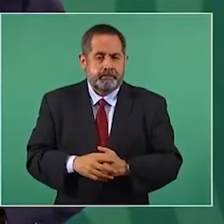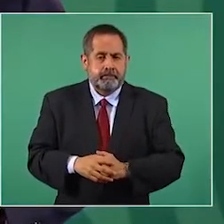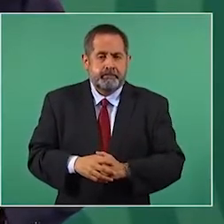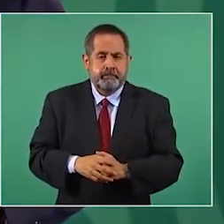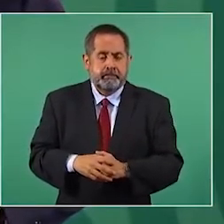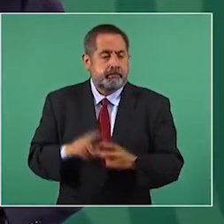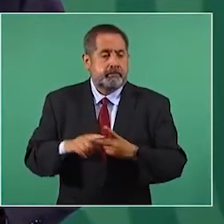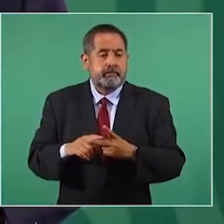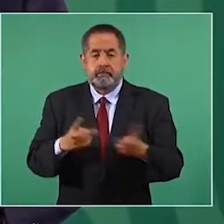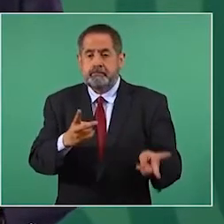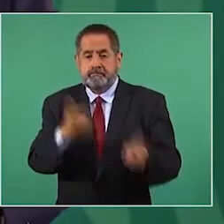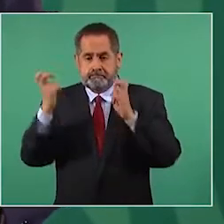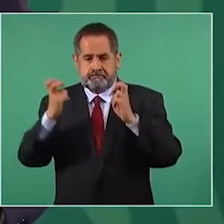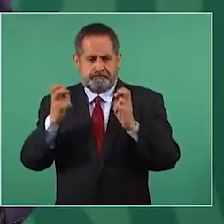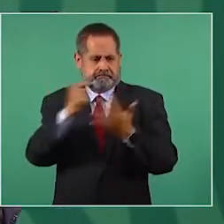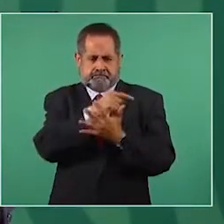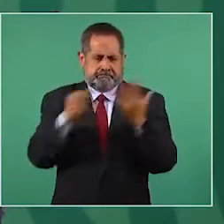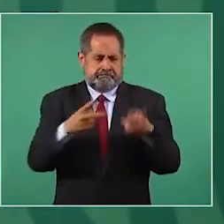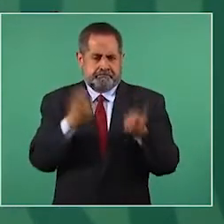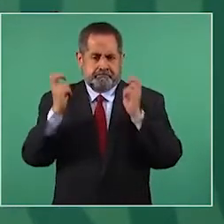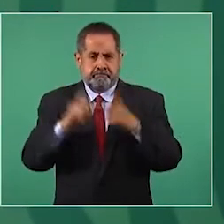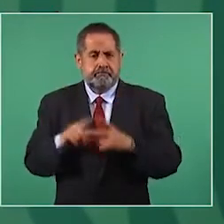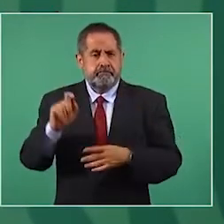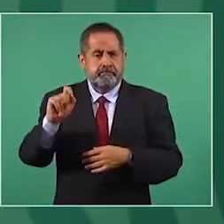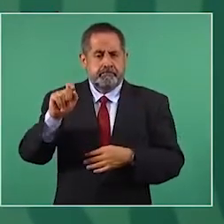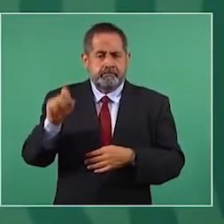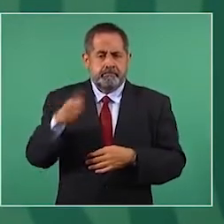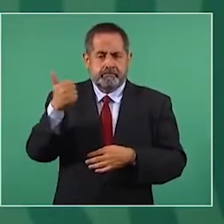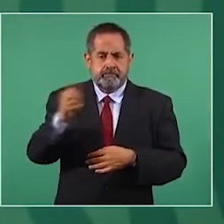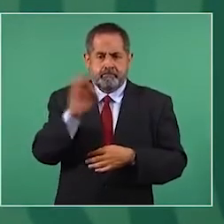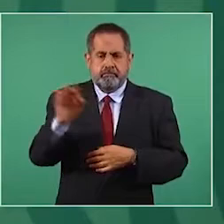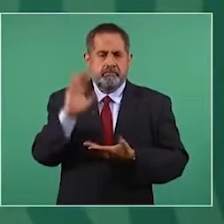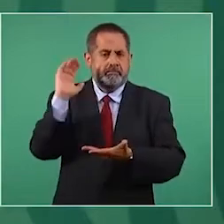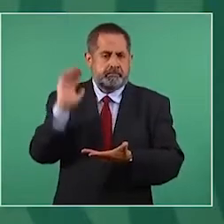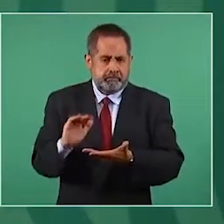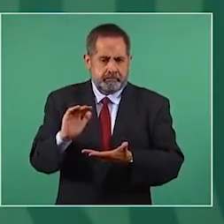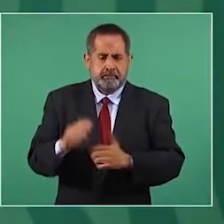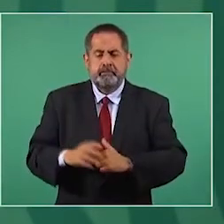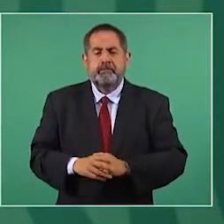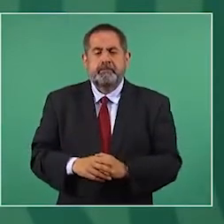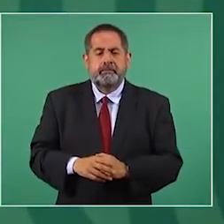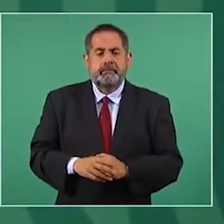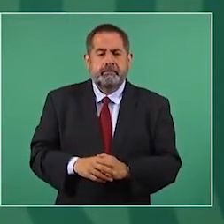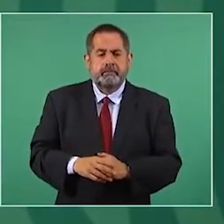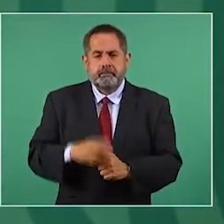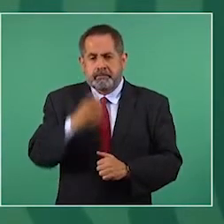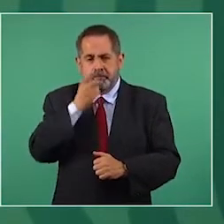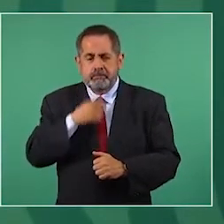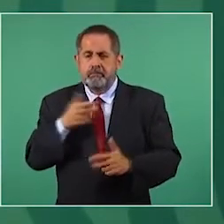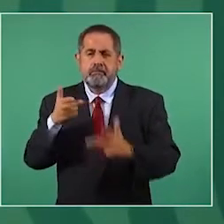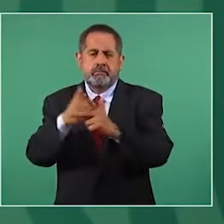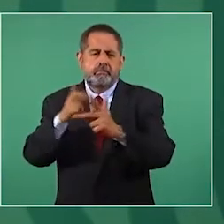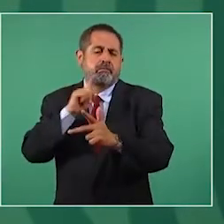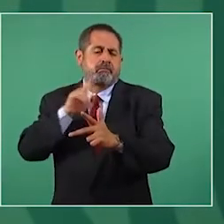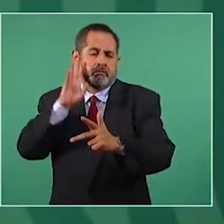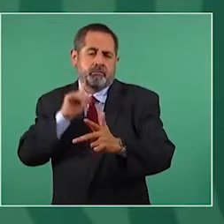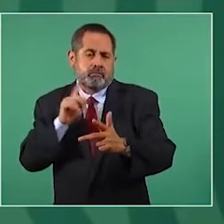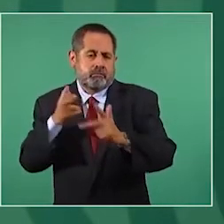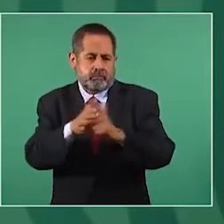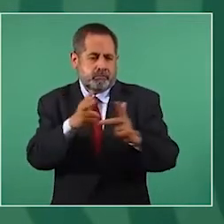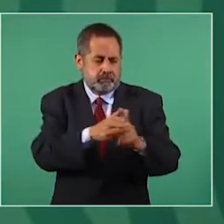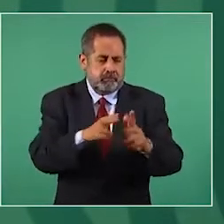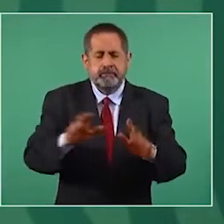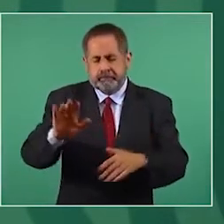En robo en general, 26 por ciento menos. Me dices feminicidio. ¿Sabes